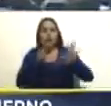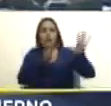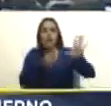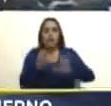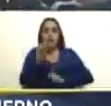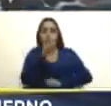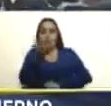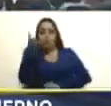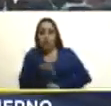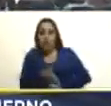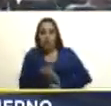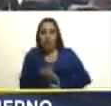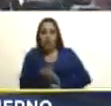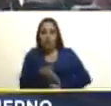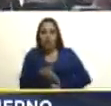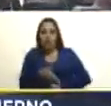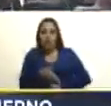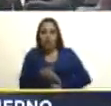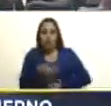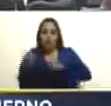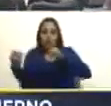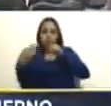de la transmisión